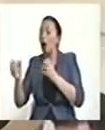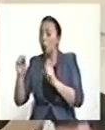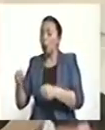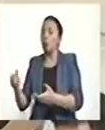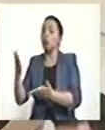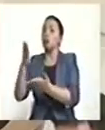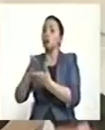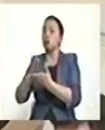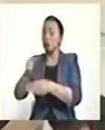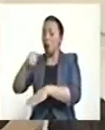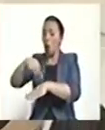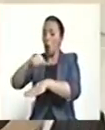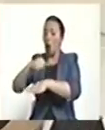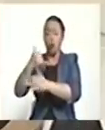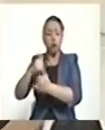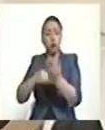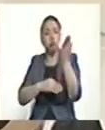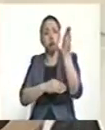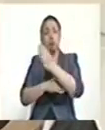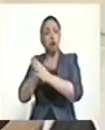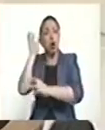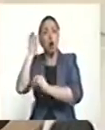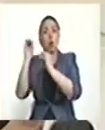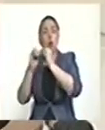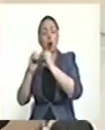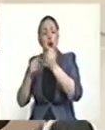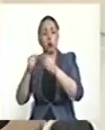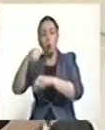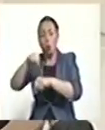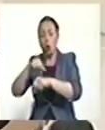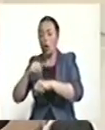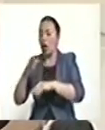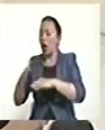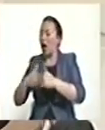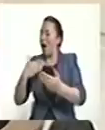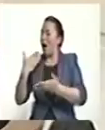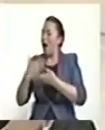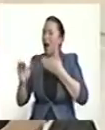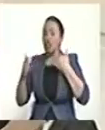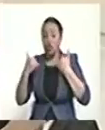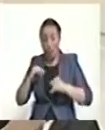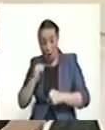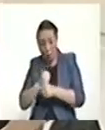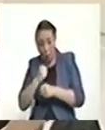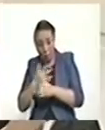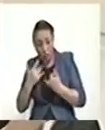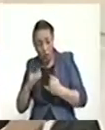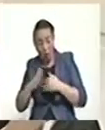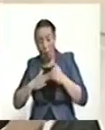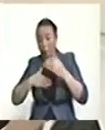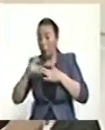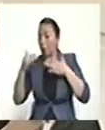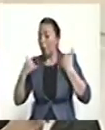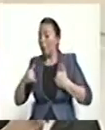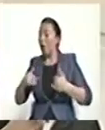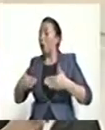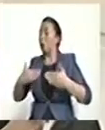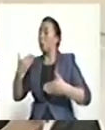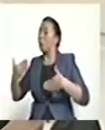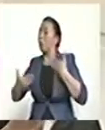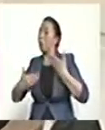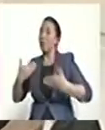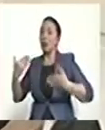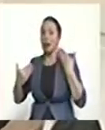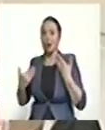de ciertas horas a ciertas horas y el resto pueden seguir disfrutando de su pleno goce. Eso